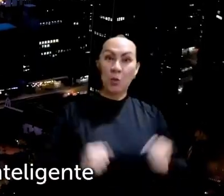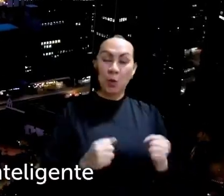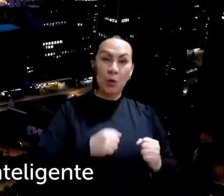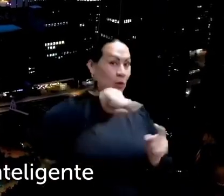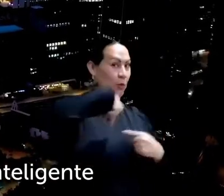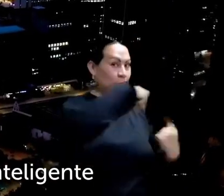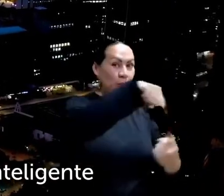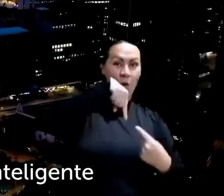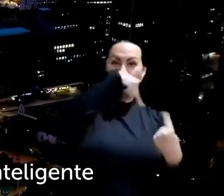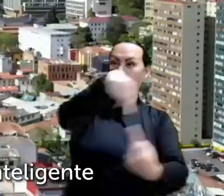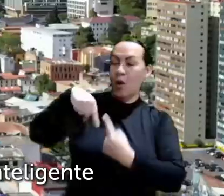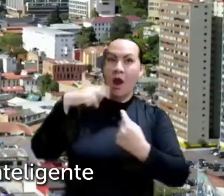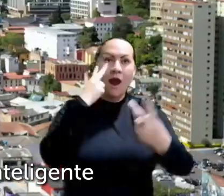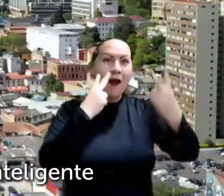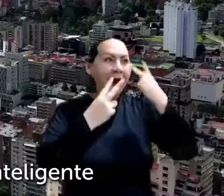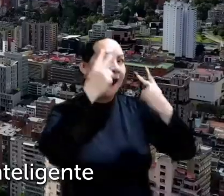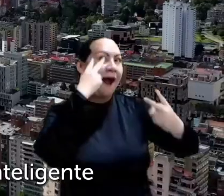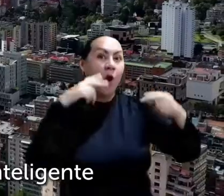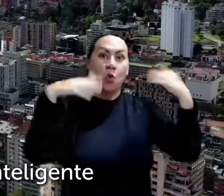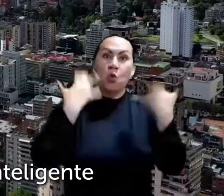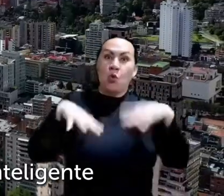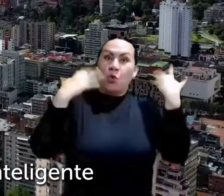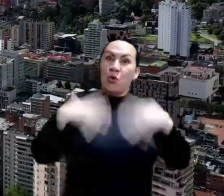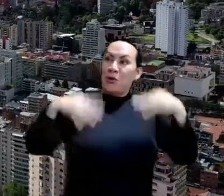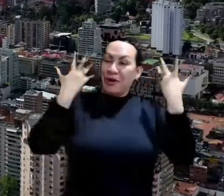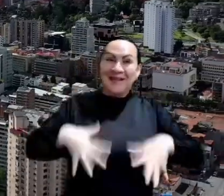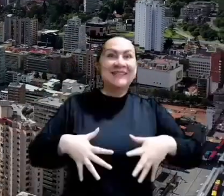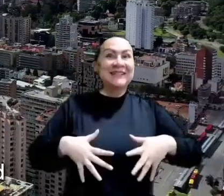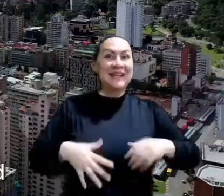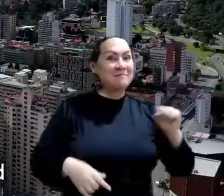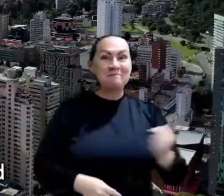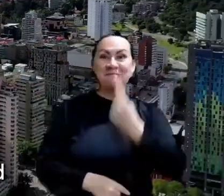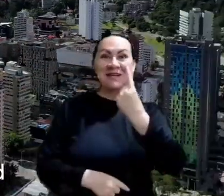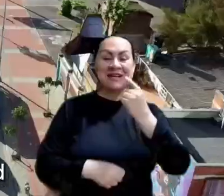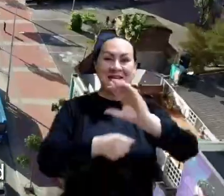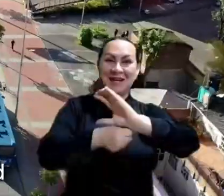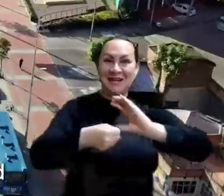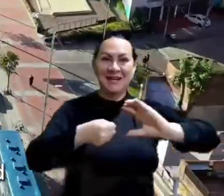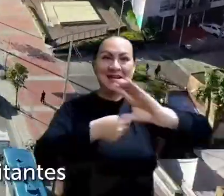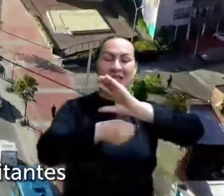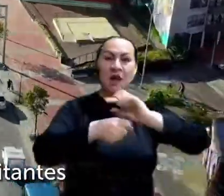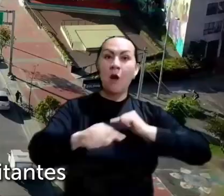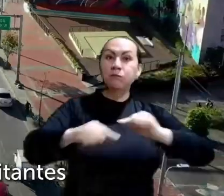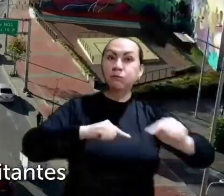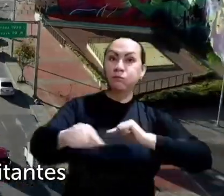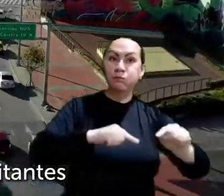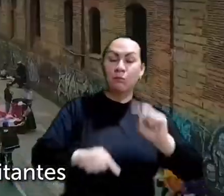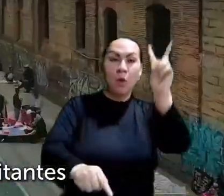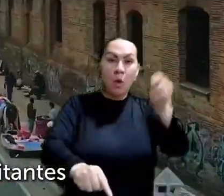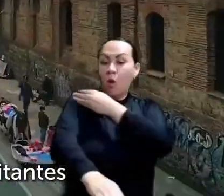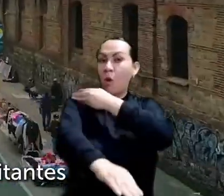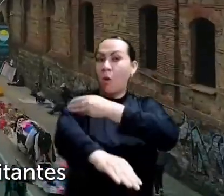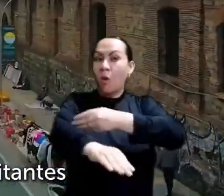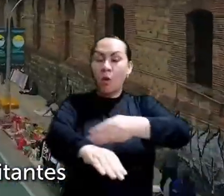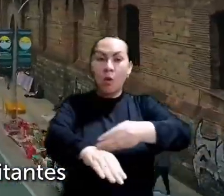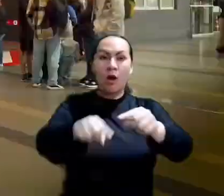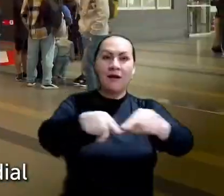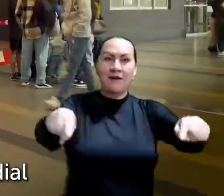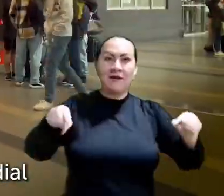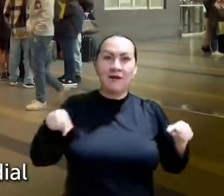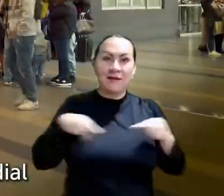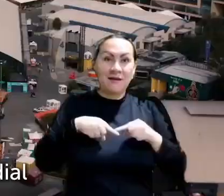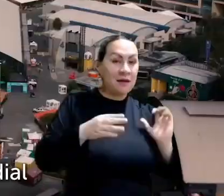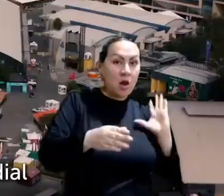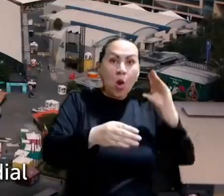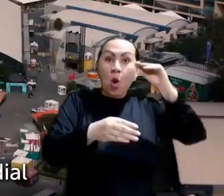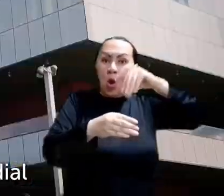Bogotá es un destino turístico inteligente. Somos la primera ciudad con más de 7 millones de habitantes